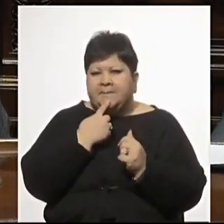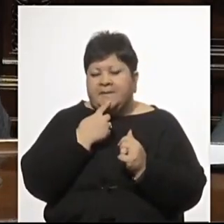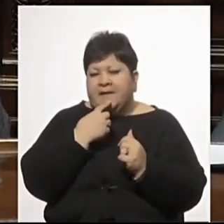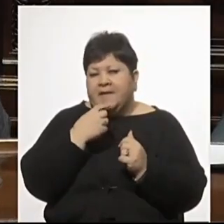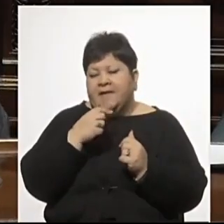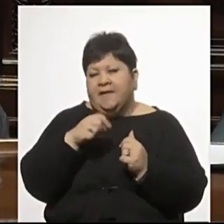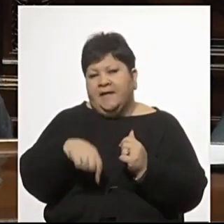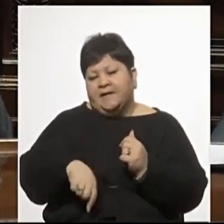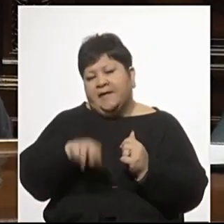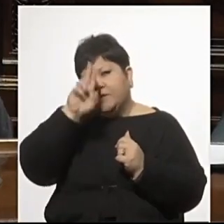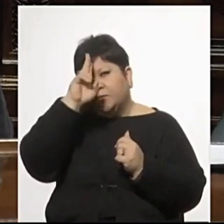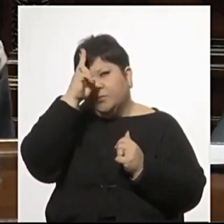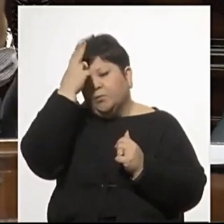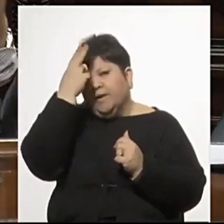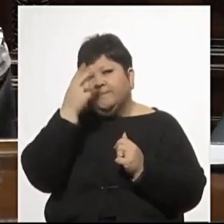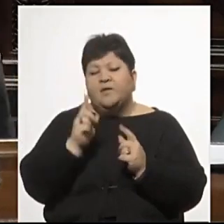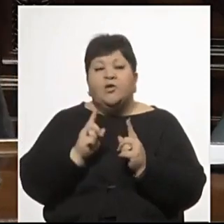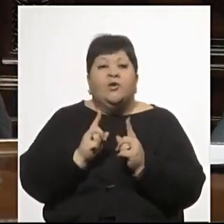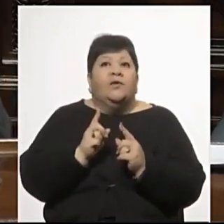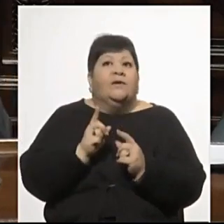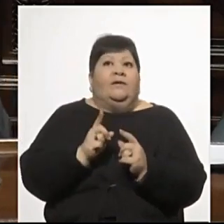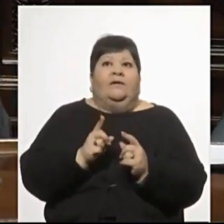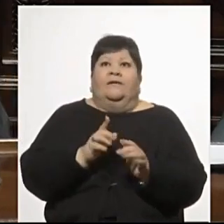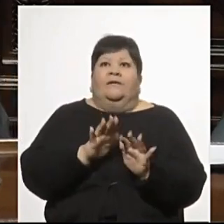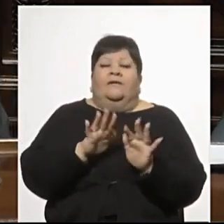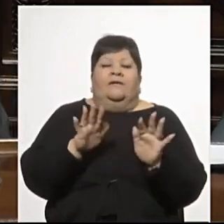tiene que huir de las grietas